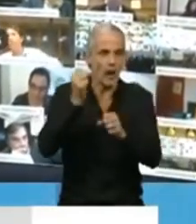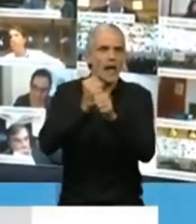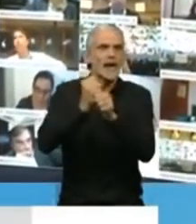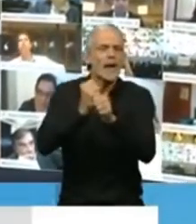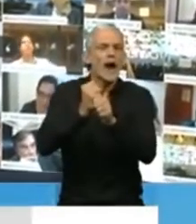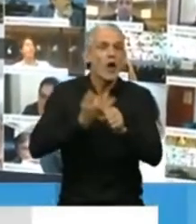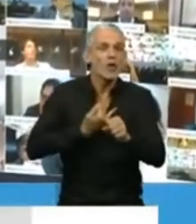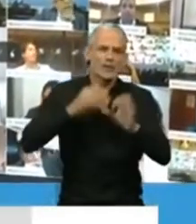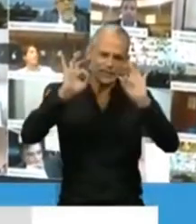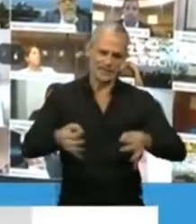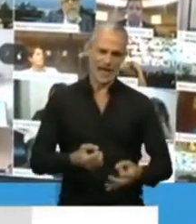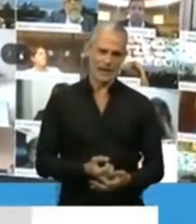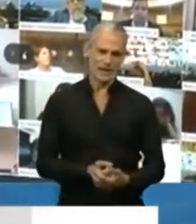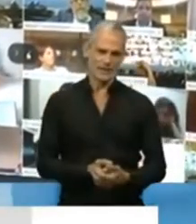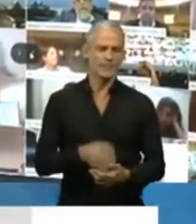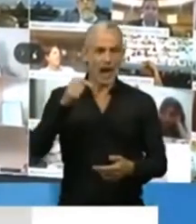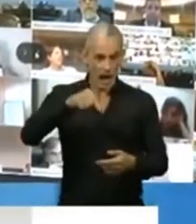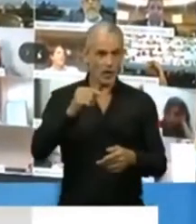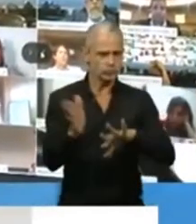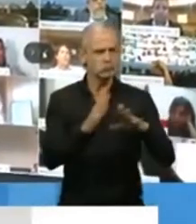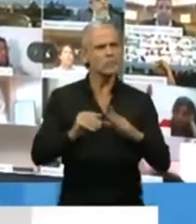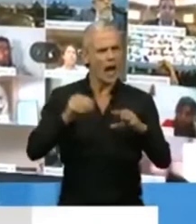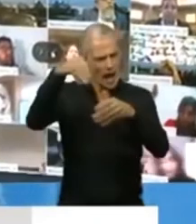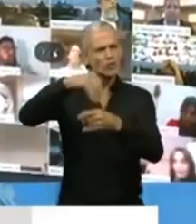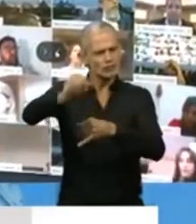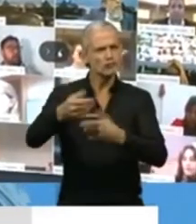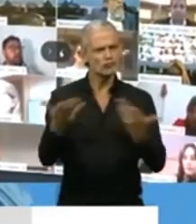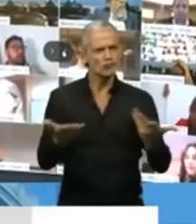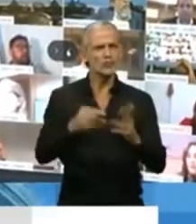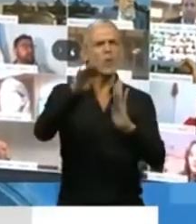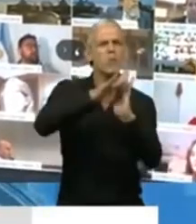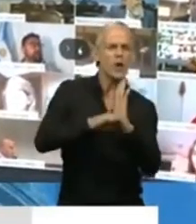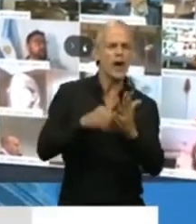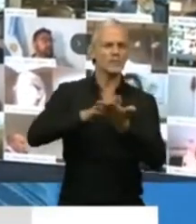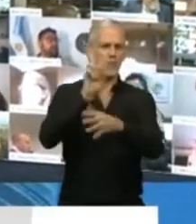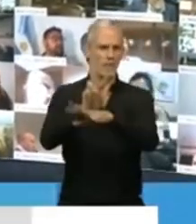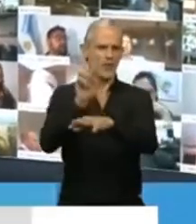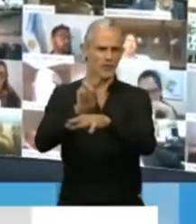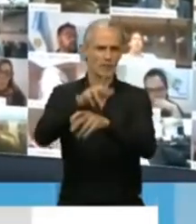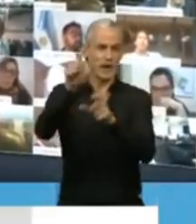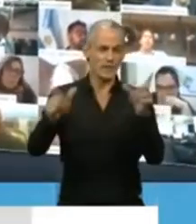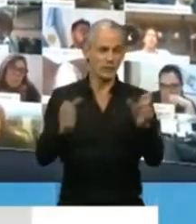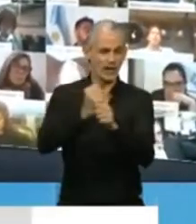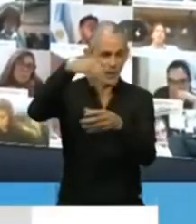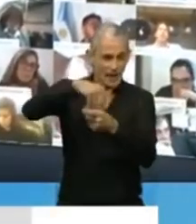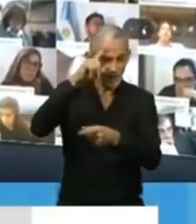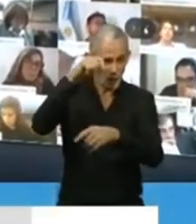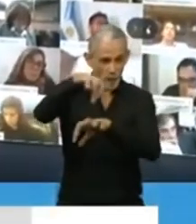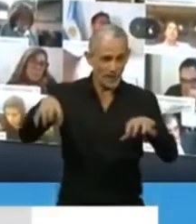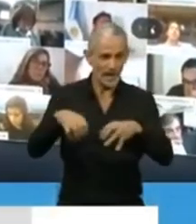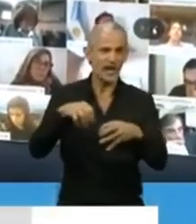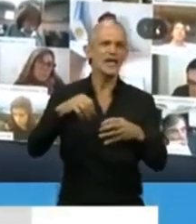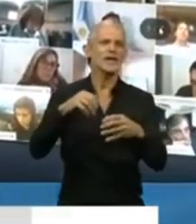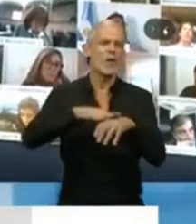Dicho esto, vamos a acompañar el proyecto que establece un programa de protección al personal de salud ante la pandemia del